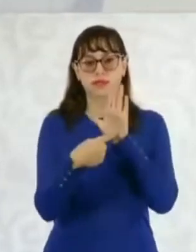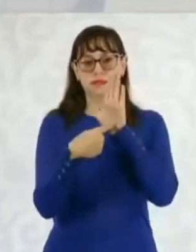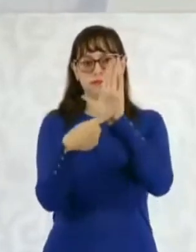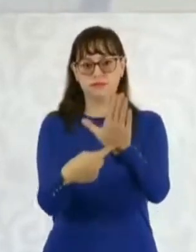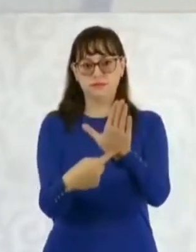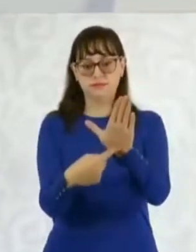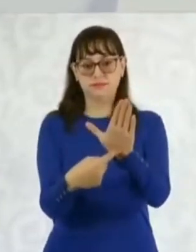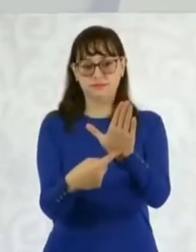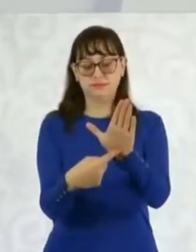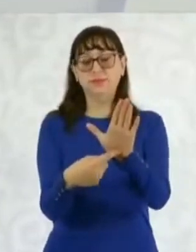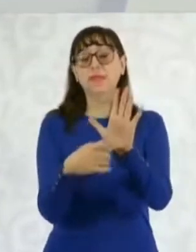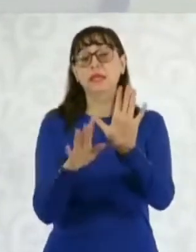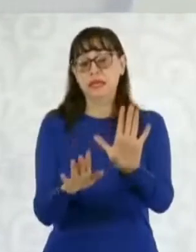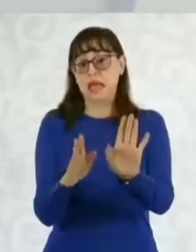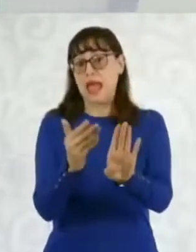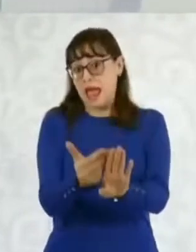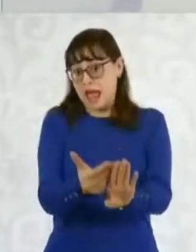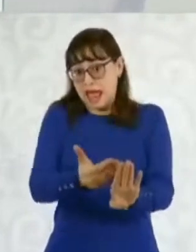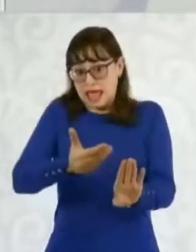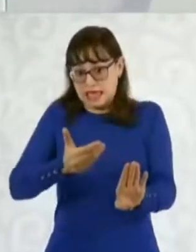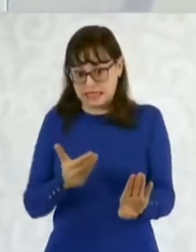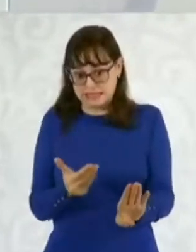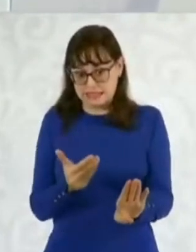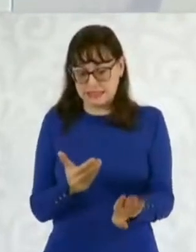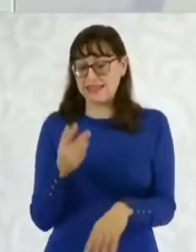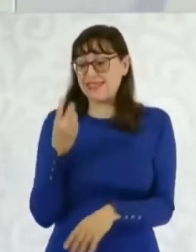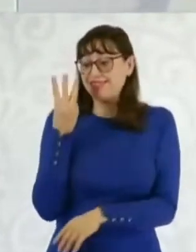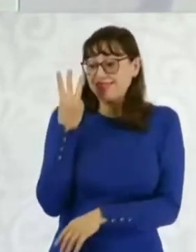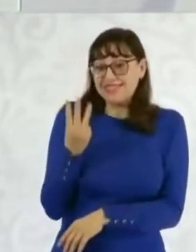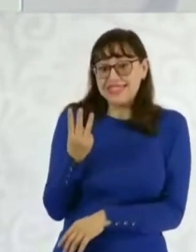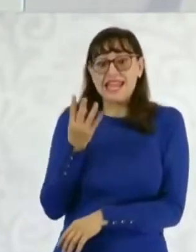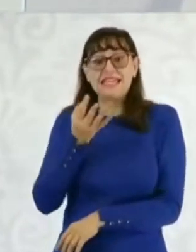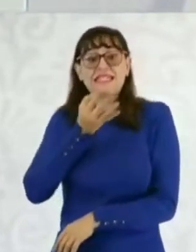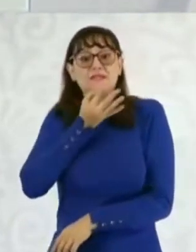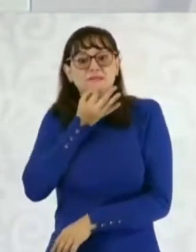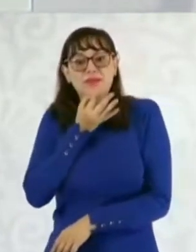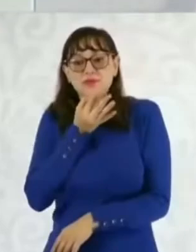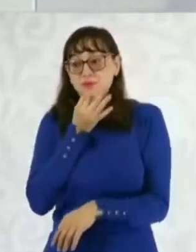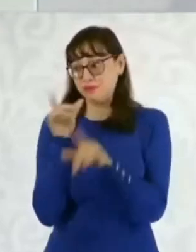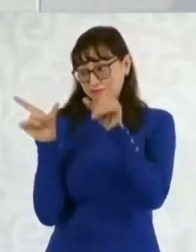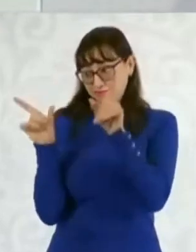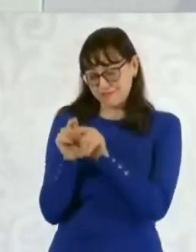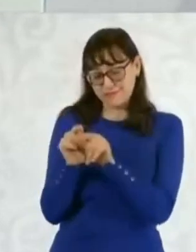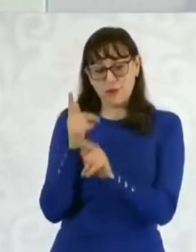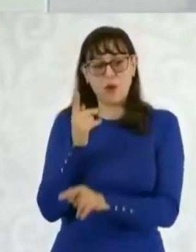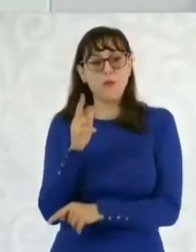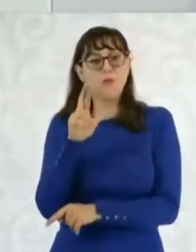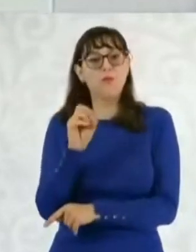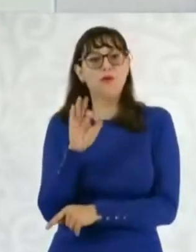minutos le voy a pedir a Profeco que dé su informe.